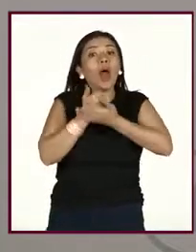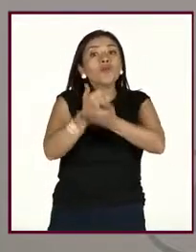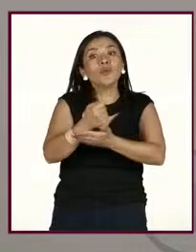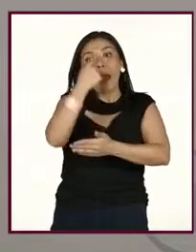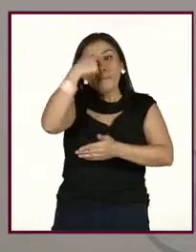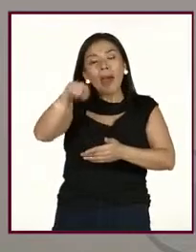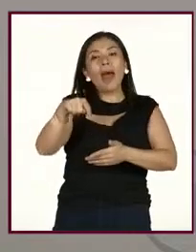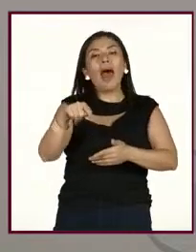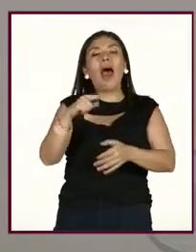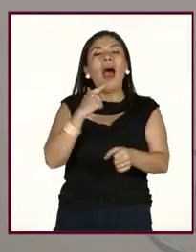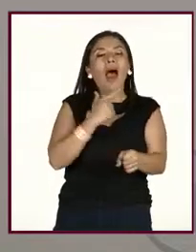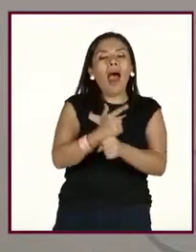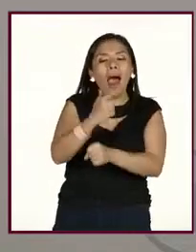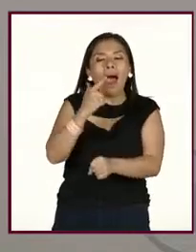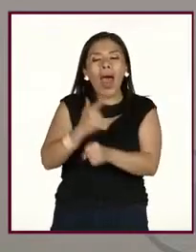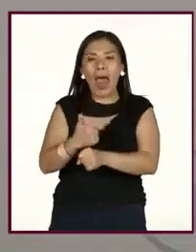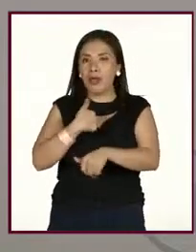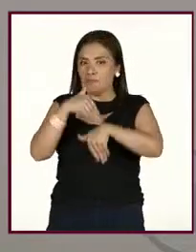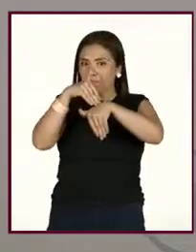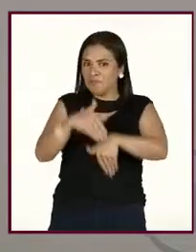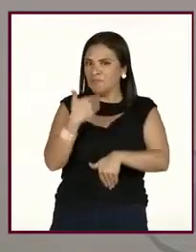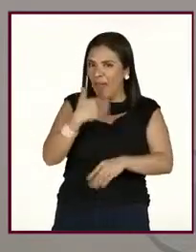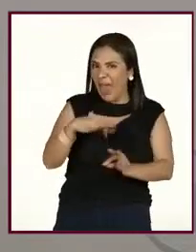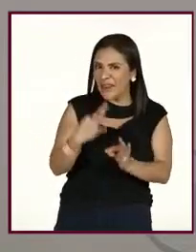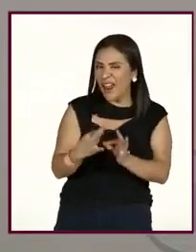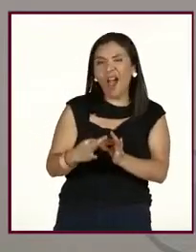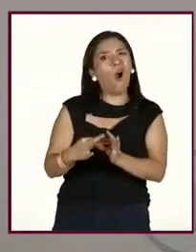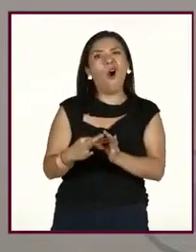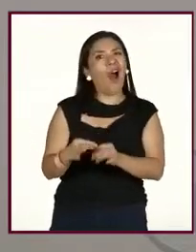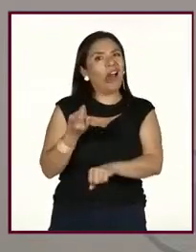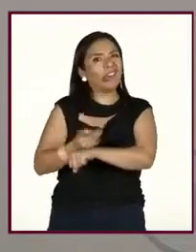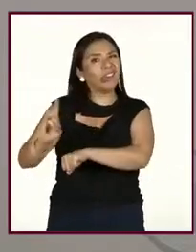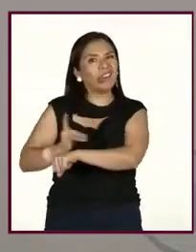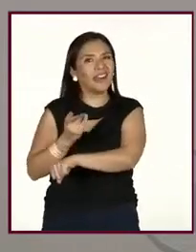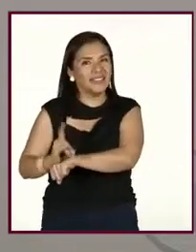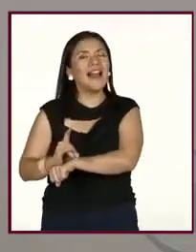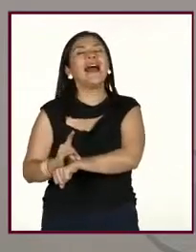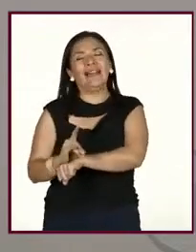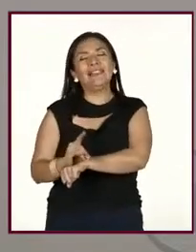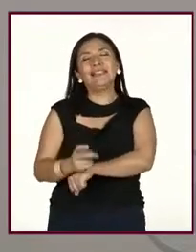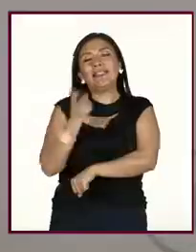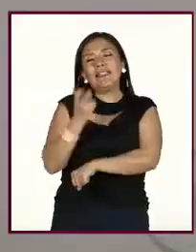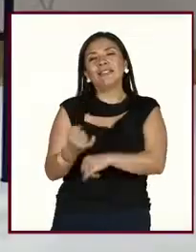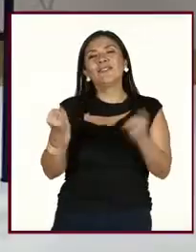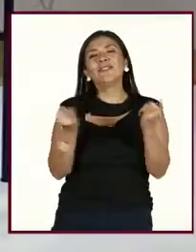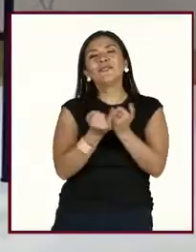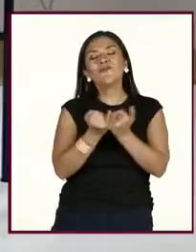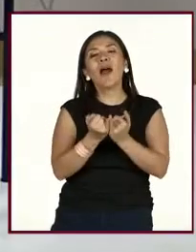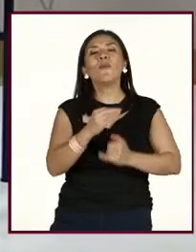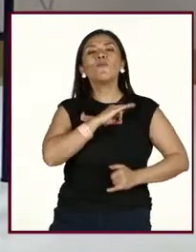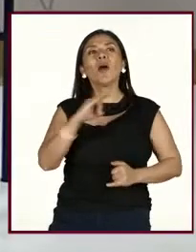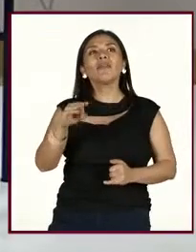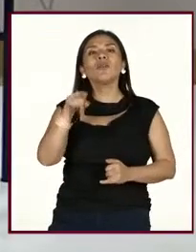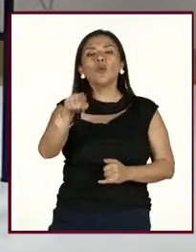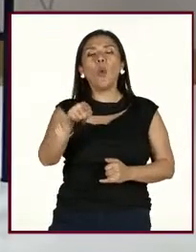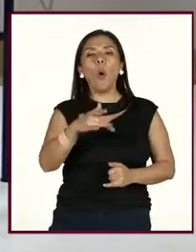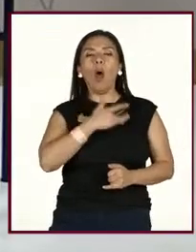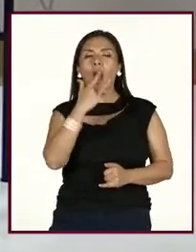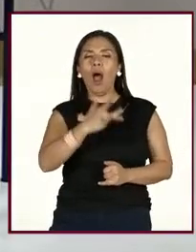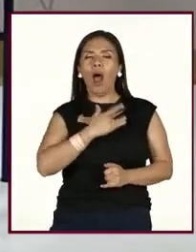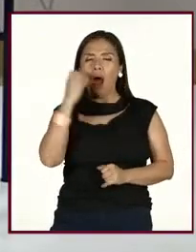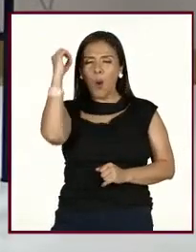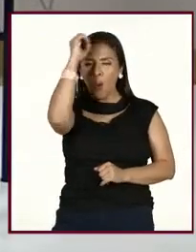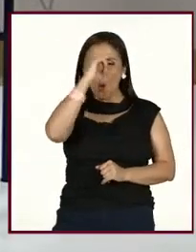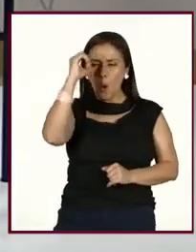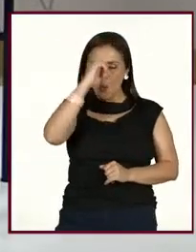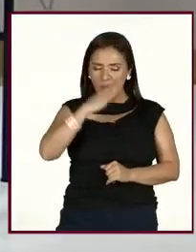darnos cuenta si estamos cumpliendo o si no estamos cumpliendo. Y nosotros mismos, pues, ser críticos, ser